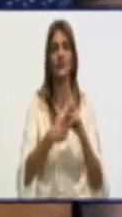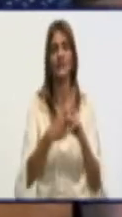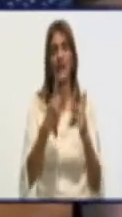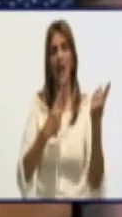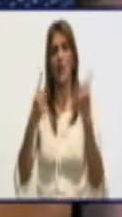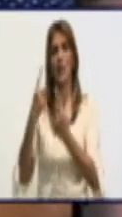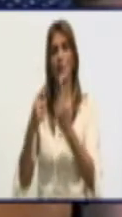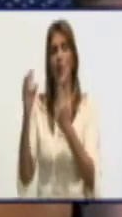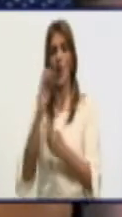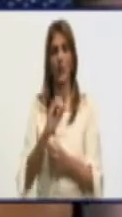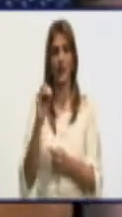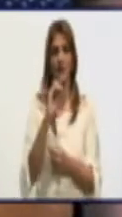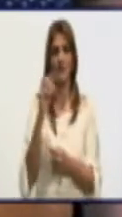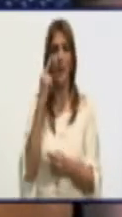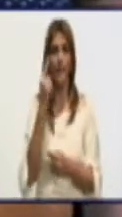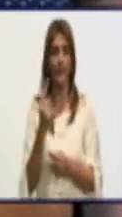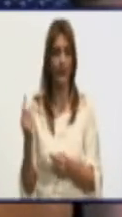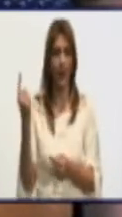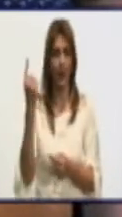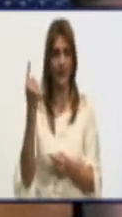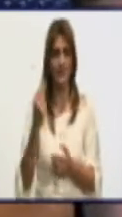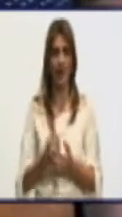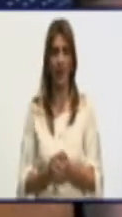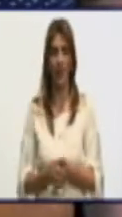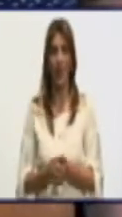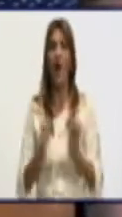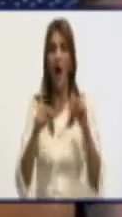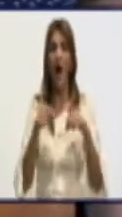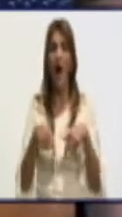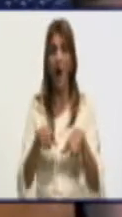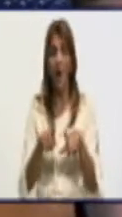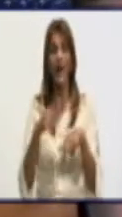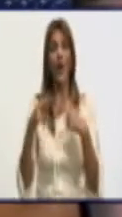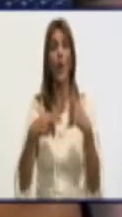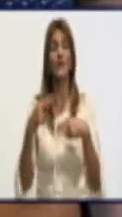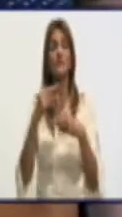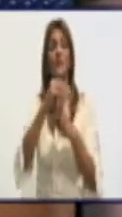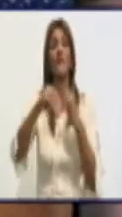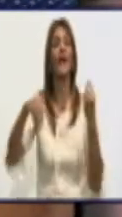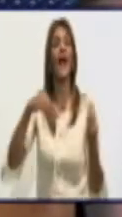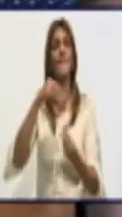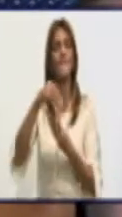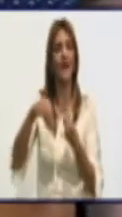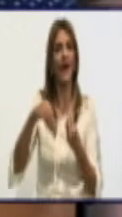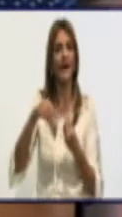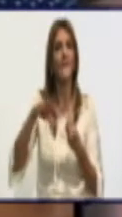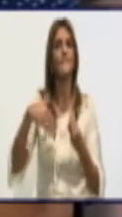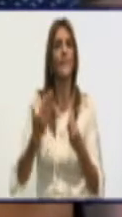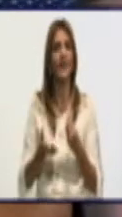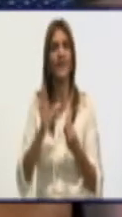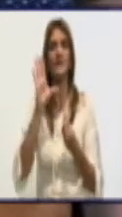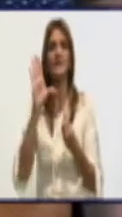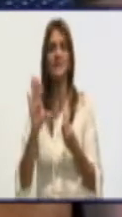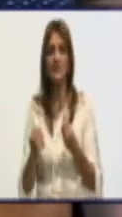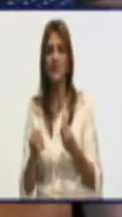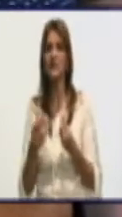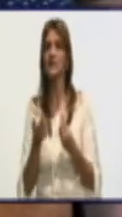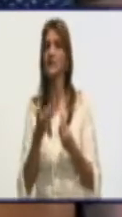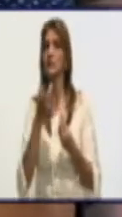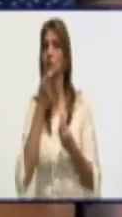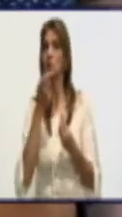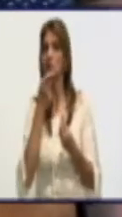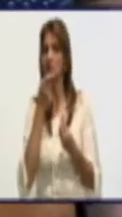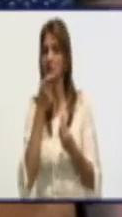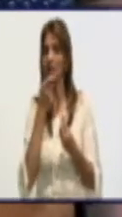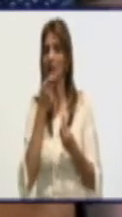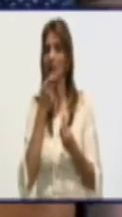priorizados. Ahora, en este minuto, lo que hicimos fue cambiar, en vez de poner gaseñiga de harina de